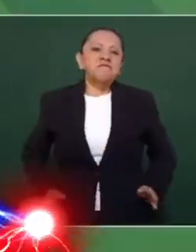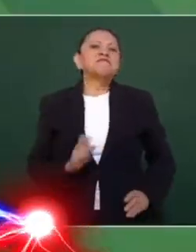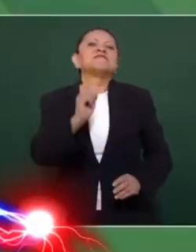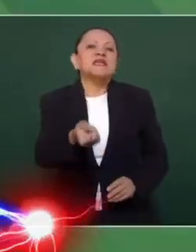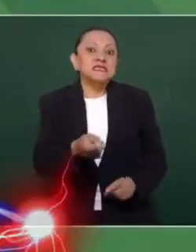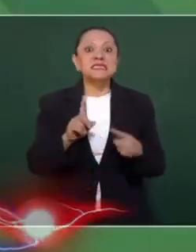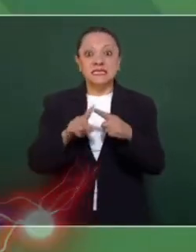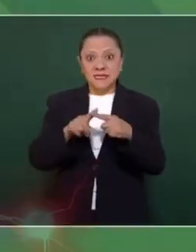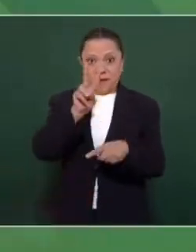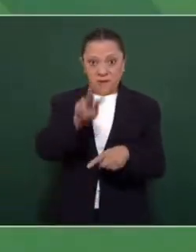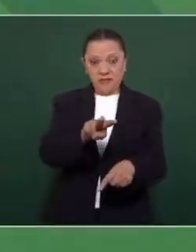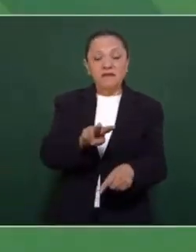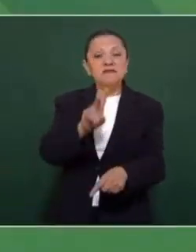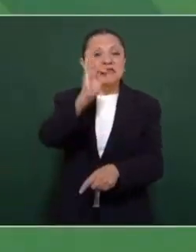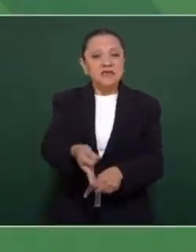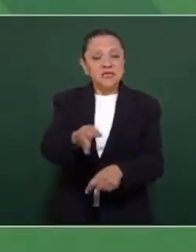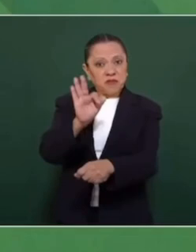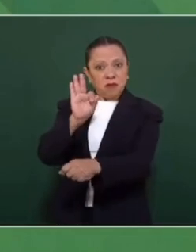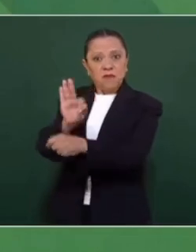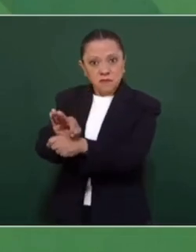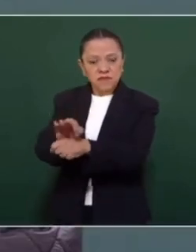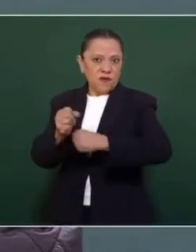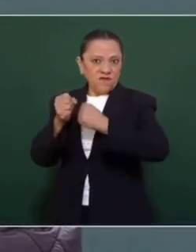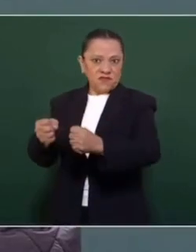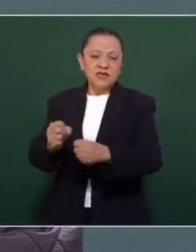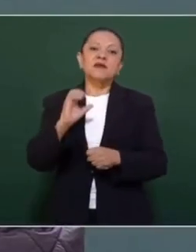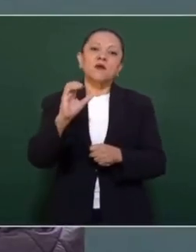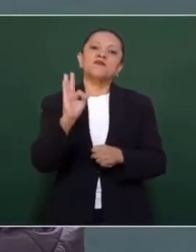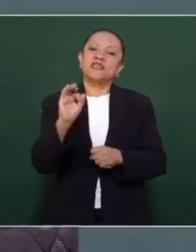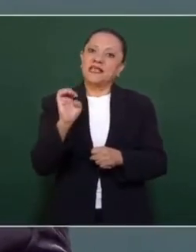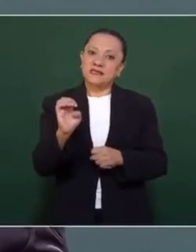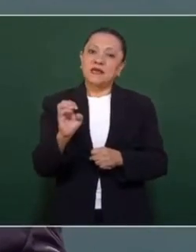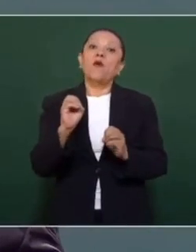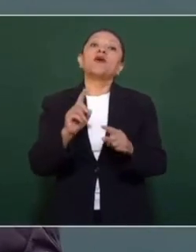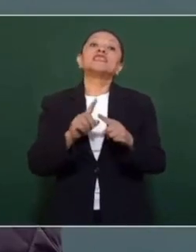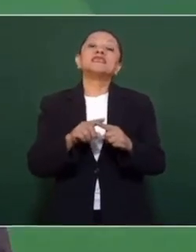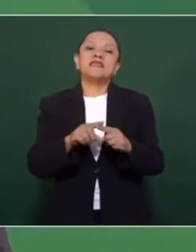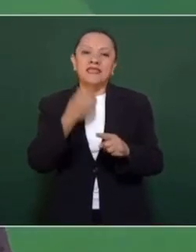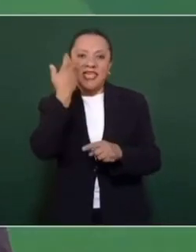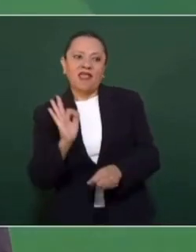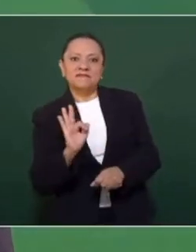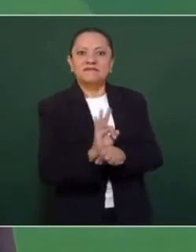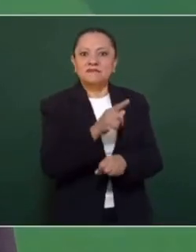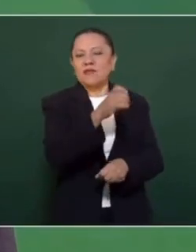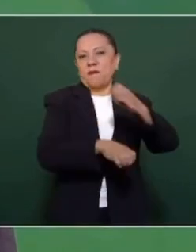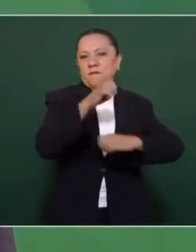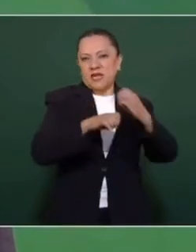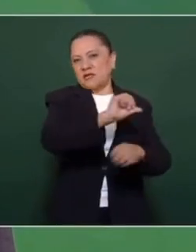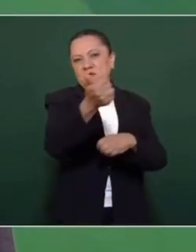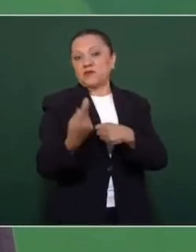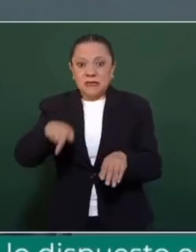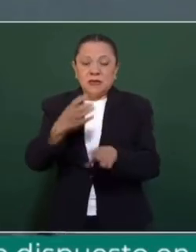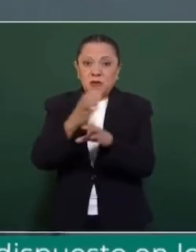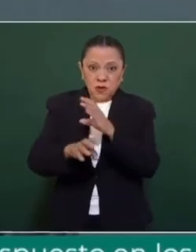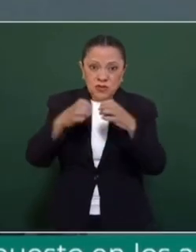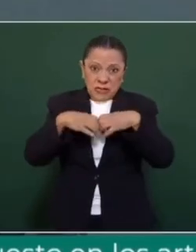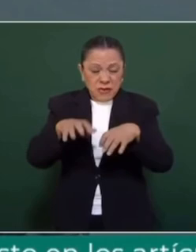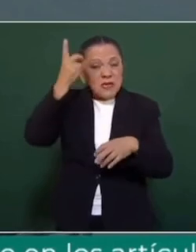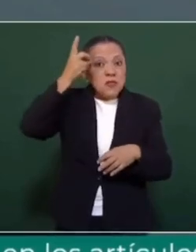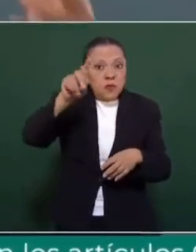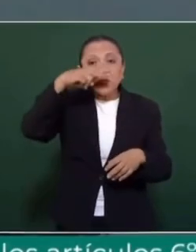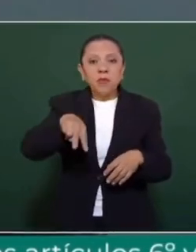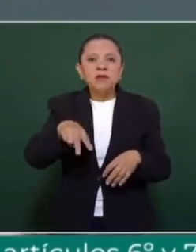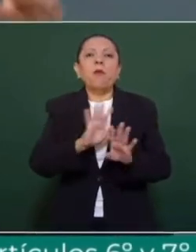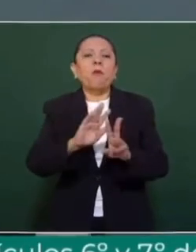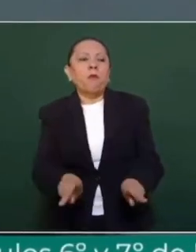¿Quiénes están a favor de que se fortalezca la Comisión Federal de Electricidad? ¿Y quiénes están a favor de las empresas extranjeras? Y no engañamos